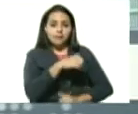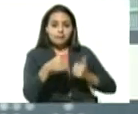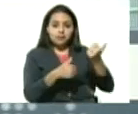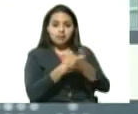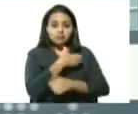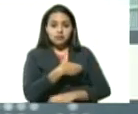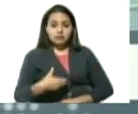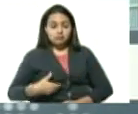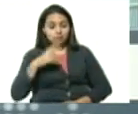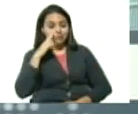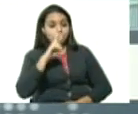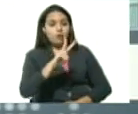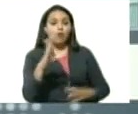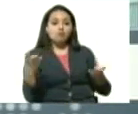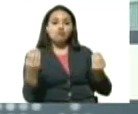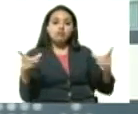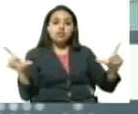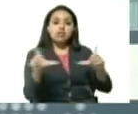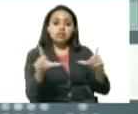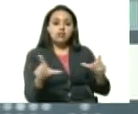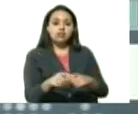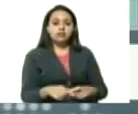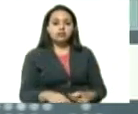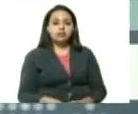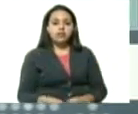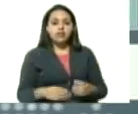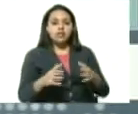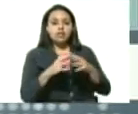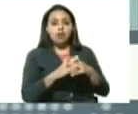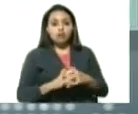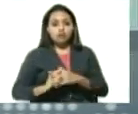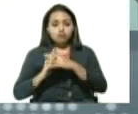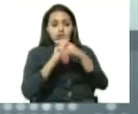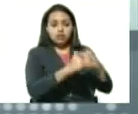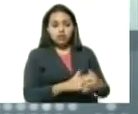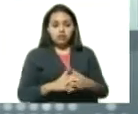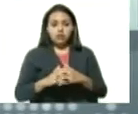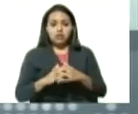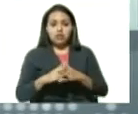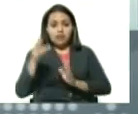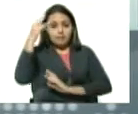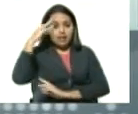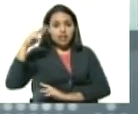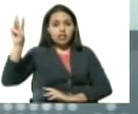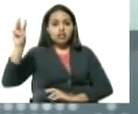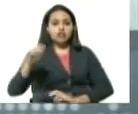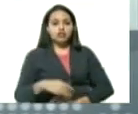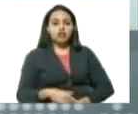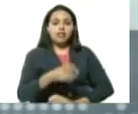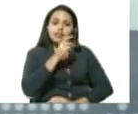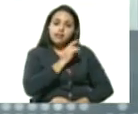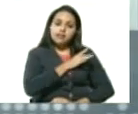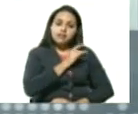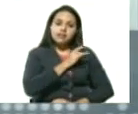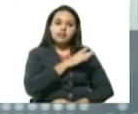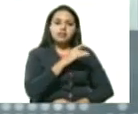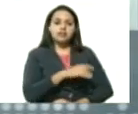mucha televisión veo de Estados Unidos de México de Chile